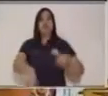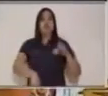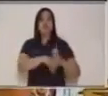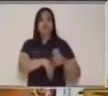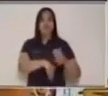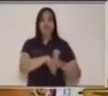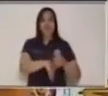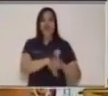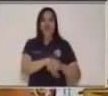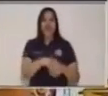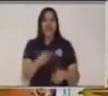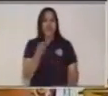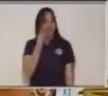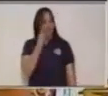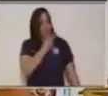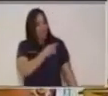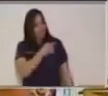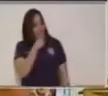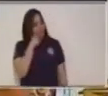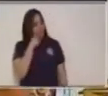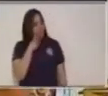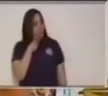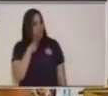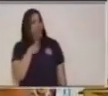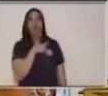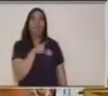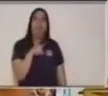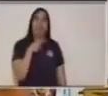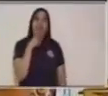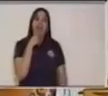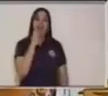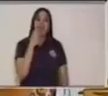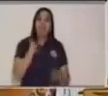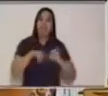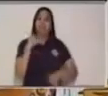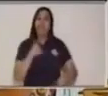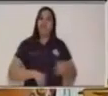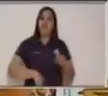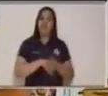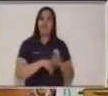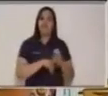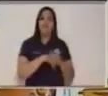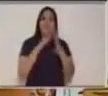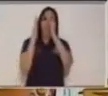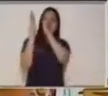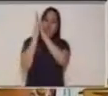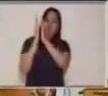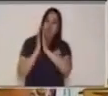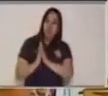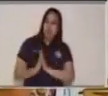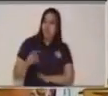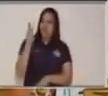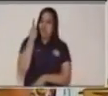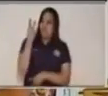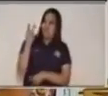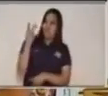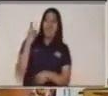pero mi hermano jugaba muy bien y me encantaba ir todos los domingos a ver cómo jugaba con todos sus amigos.